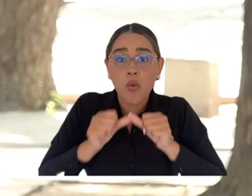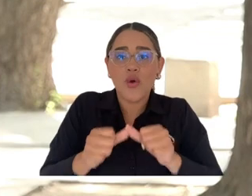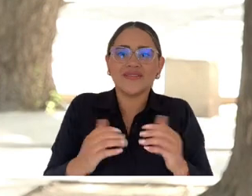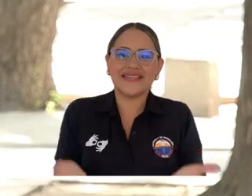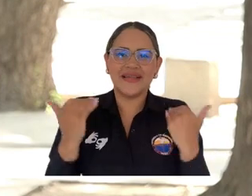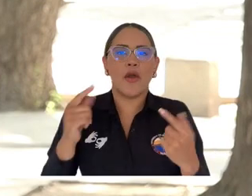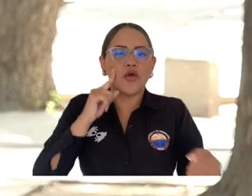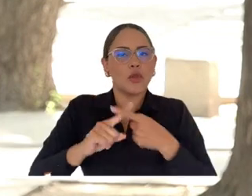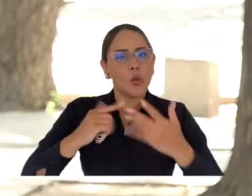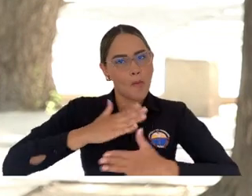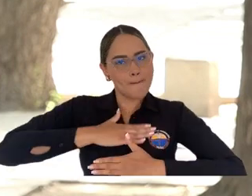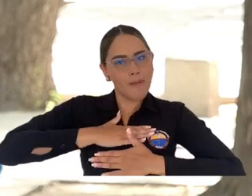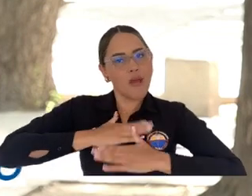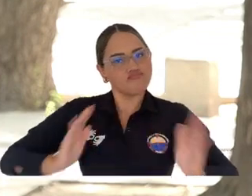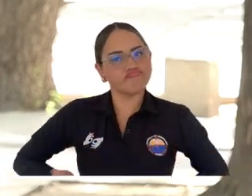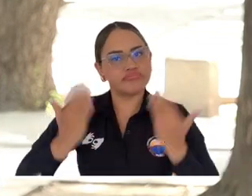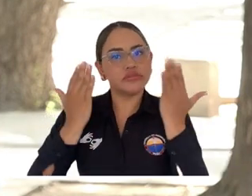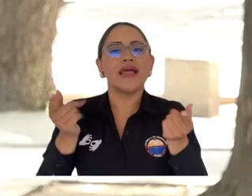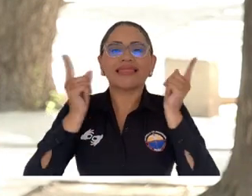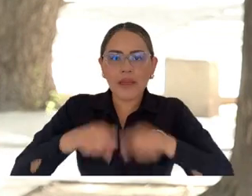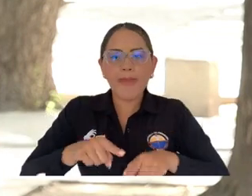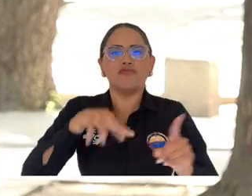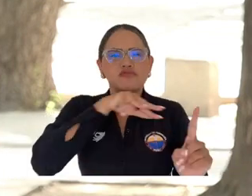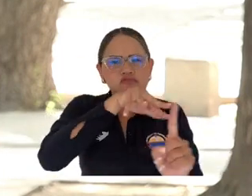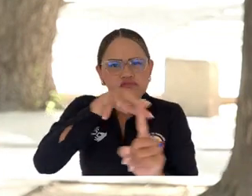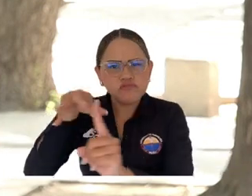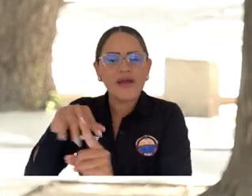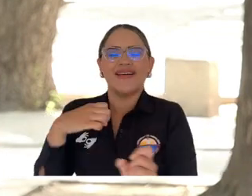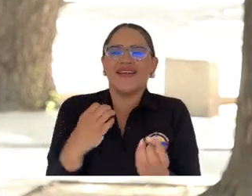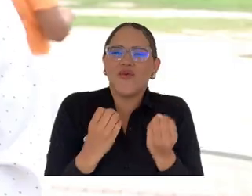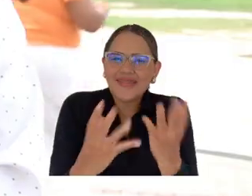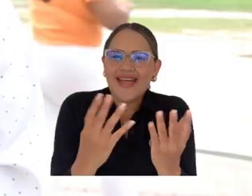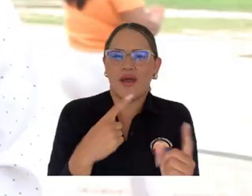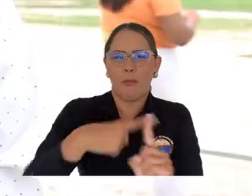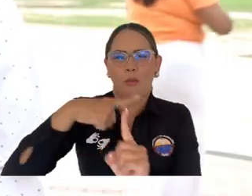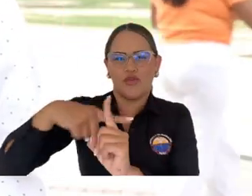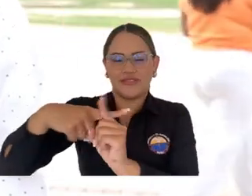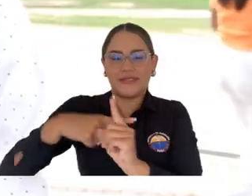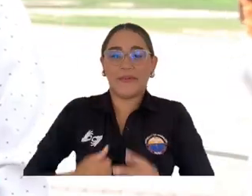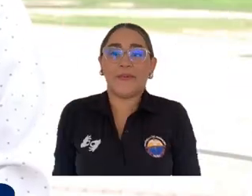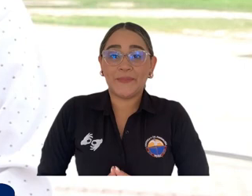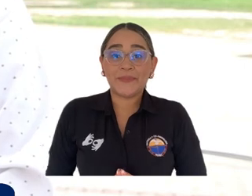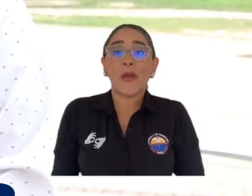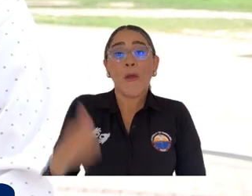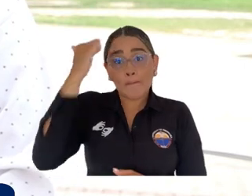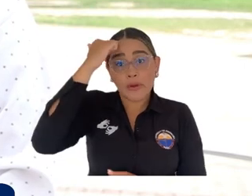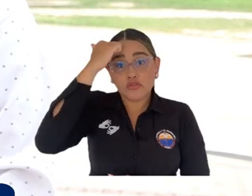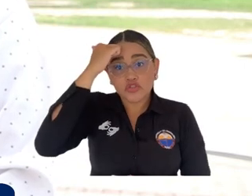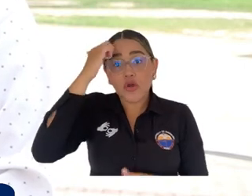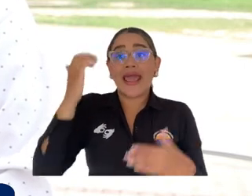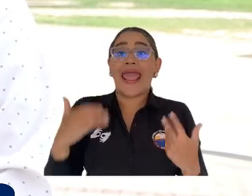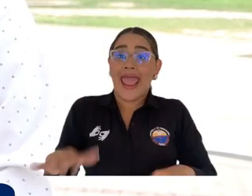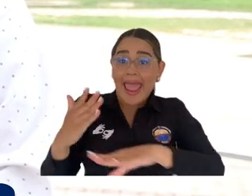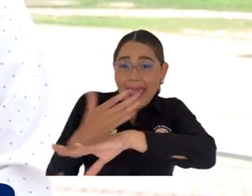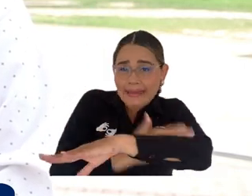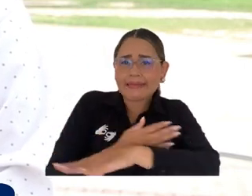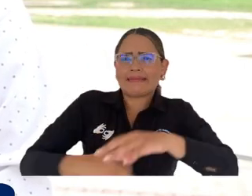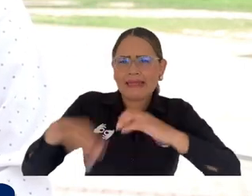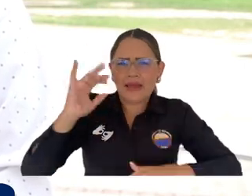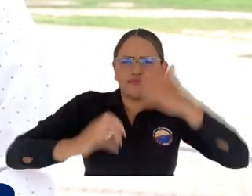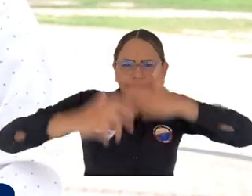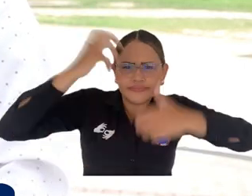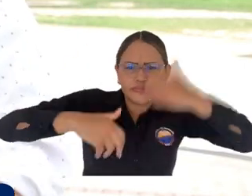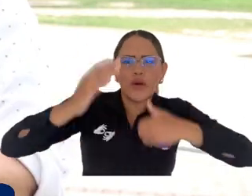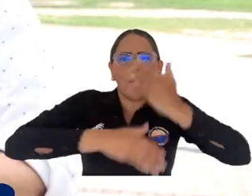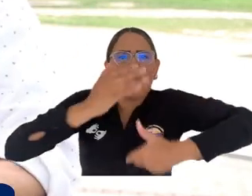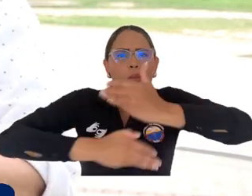desarrollarte como persona, sino tener una influencia en otros de manera positiva. que los profesores han pasado por una serie de